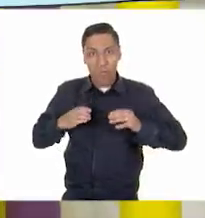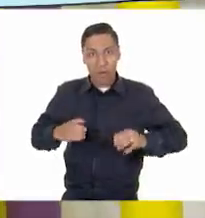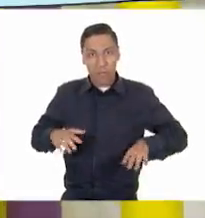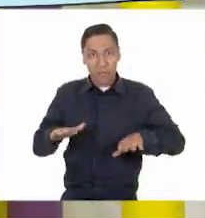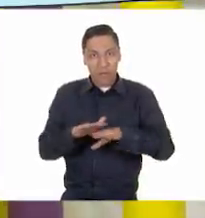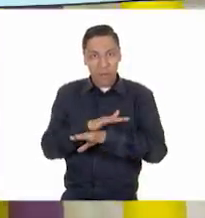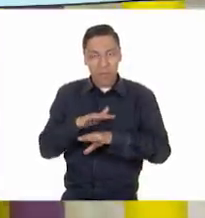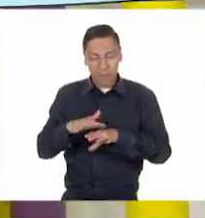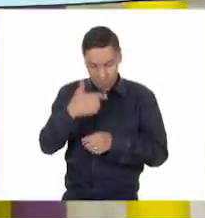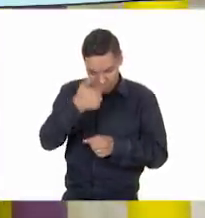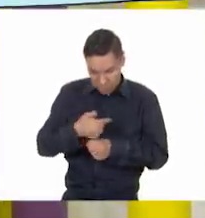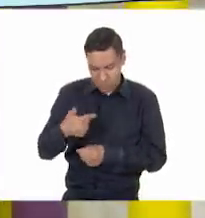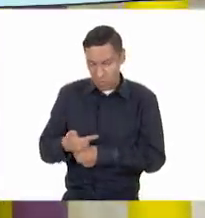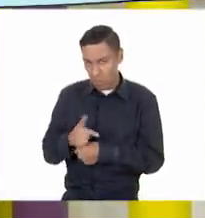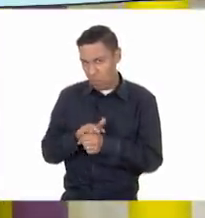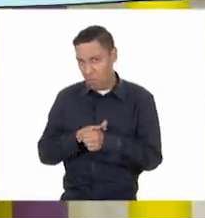él?